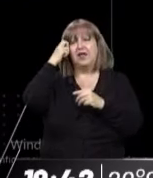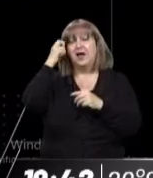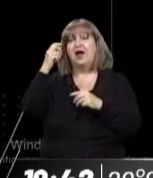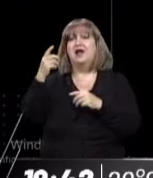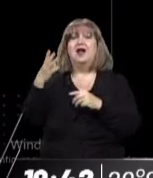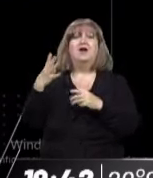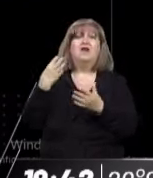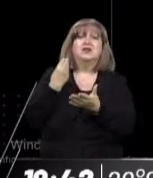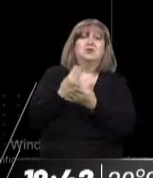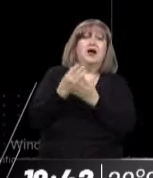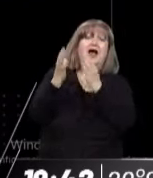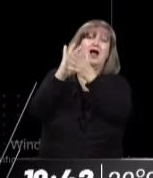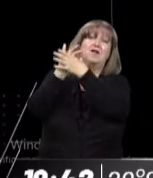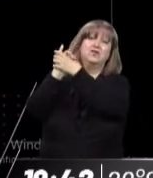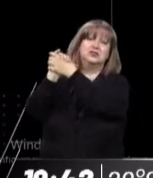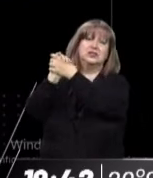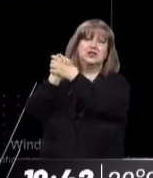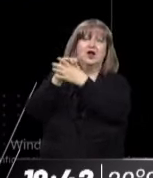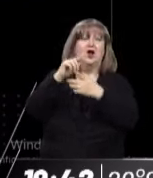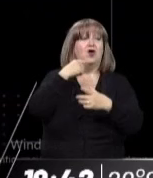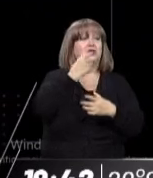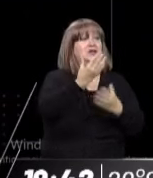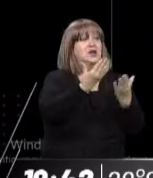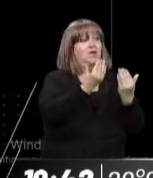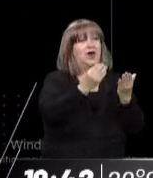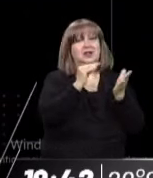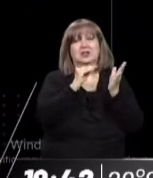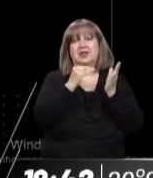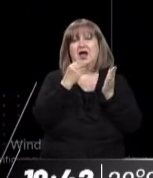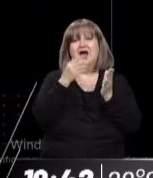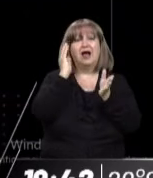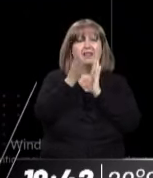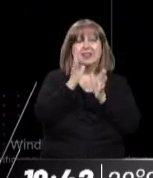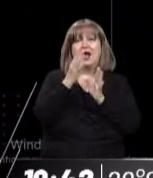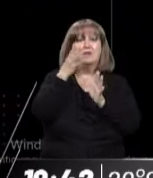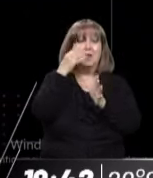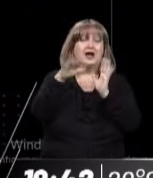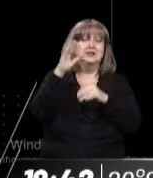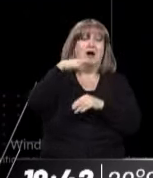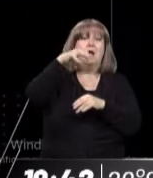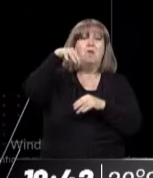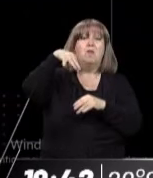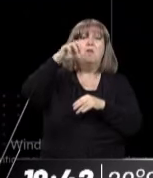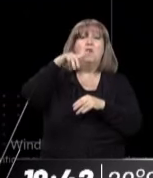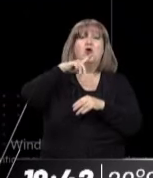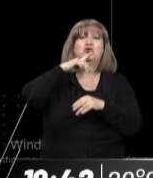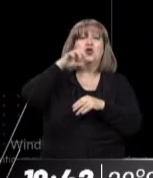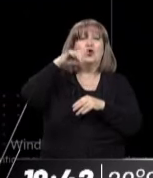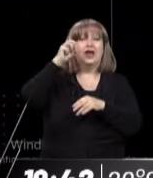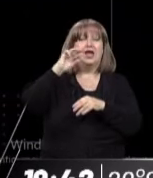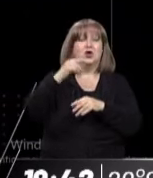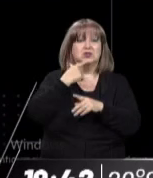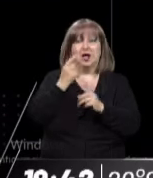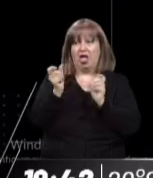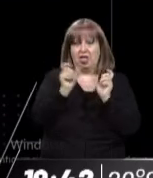faltó presencia de Alfonsín. Otra gente, no, faltó castigar más a los montoneros. Como que cada cual iba y